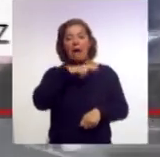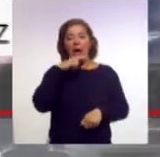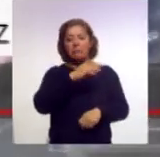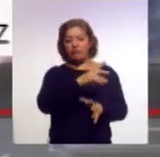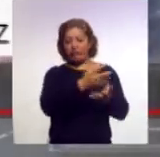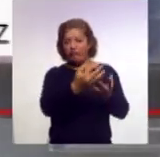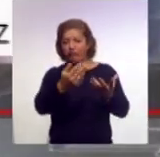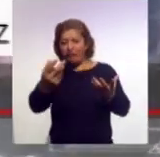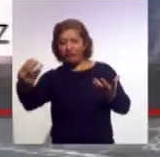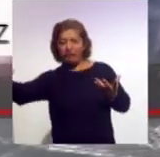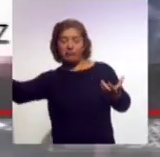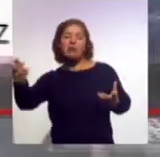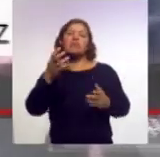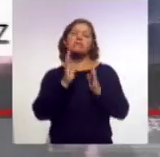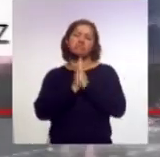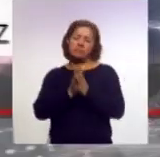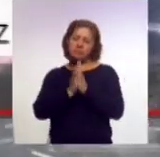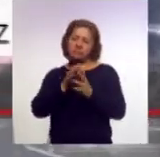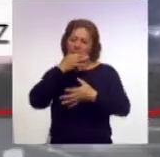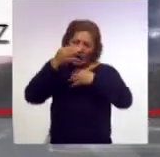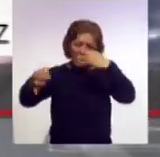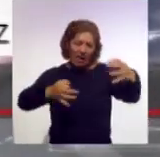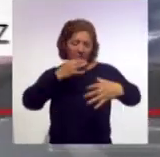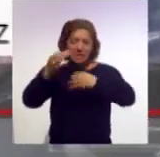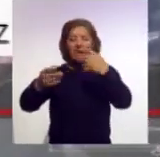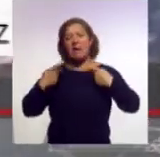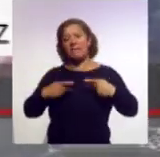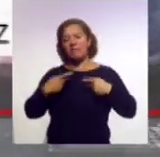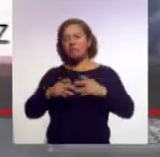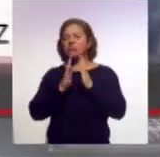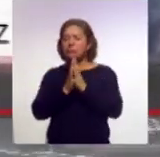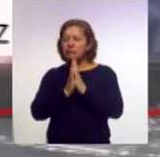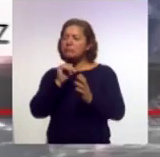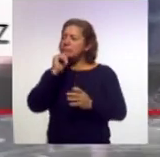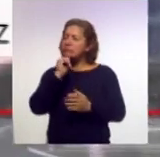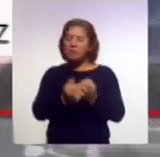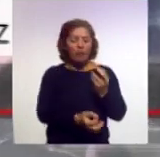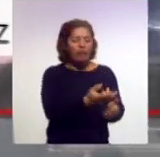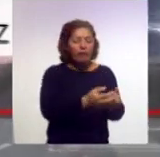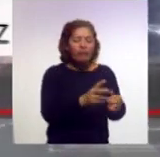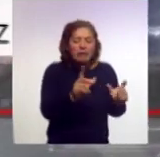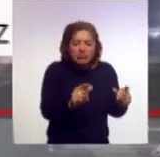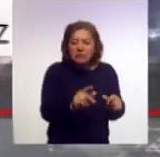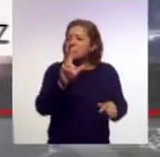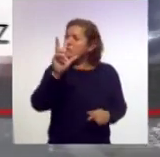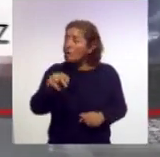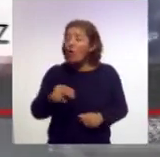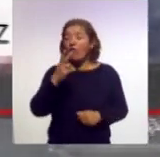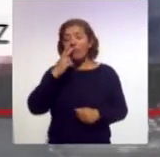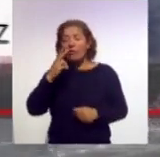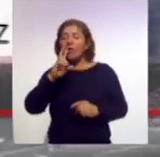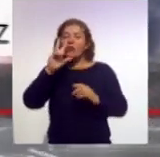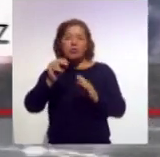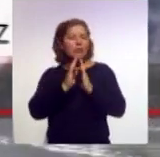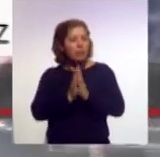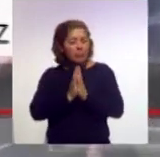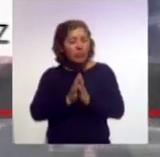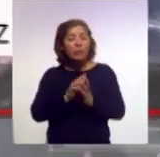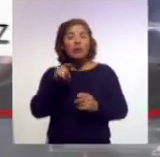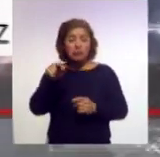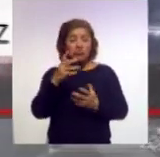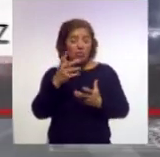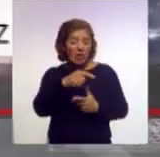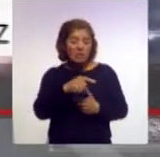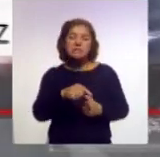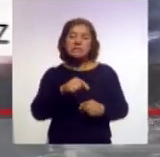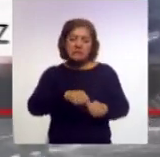recomendó a los visitantes de las zonas árboladas de la entidad a evitar realizar fogatas y si es que así lo hacen cerciorarse de que no queden residuos